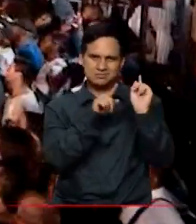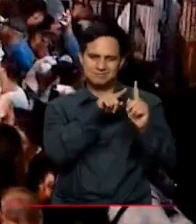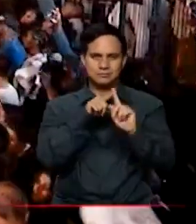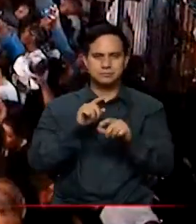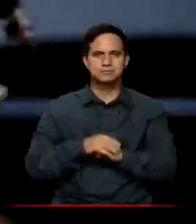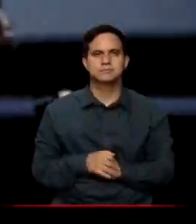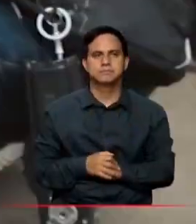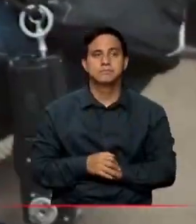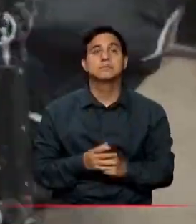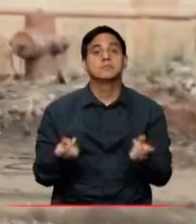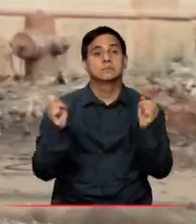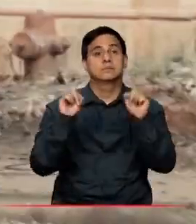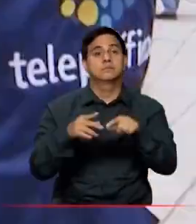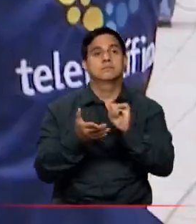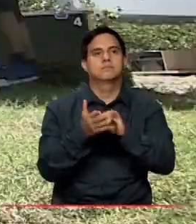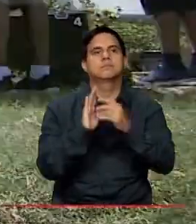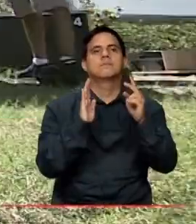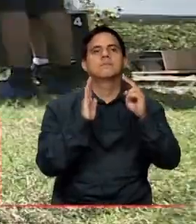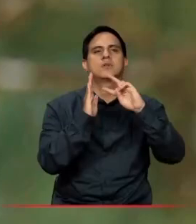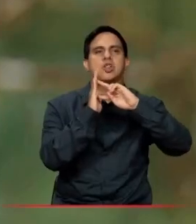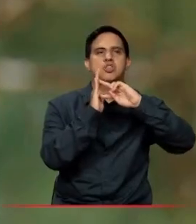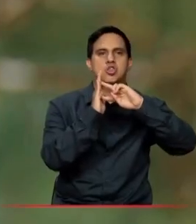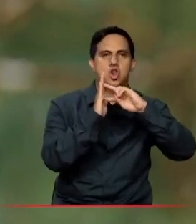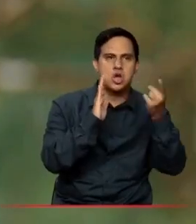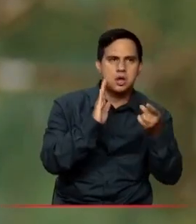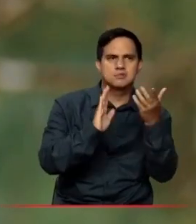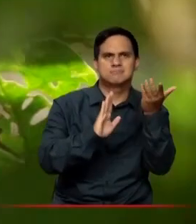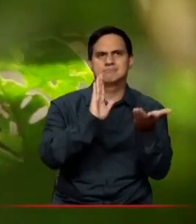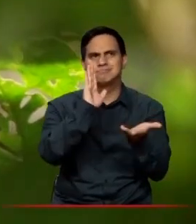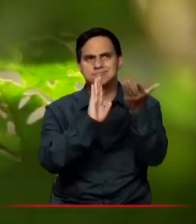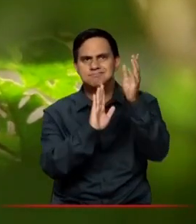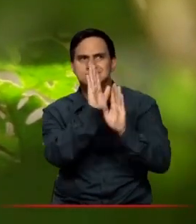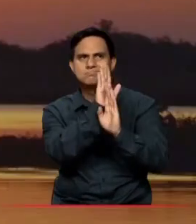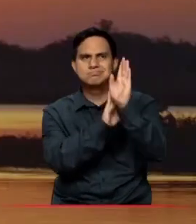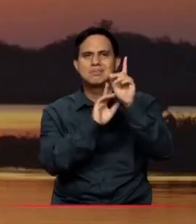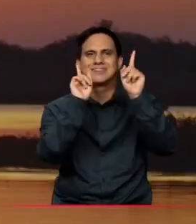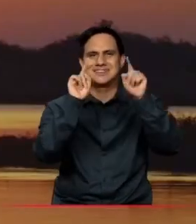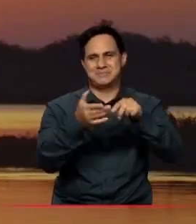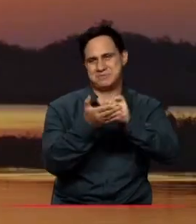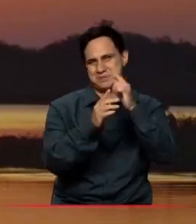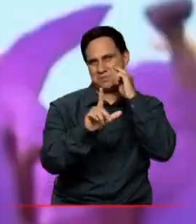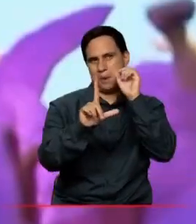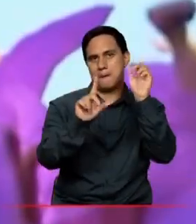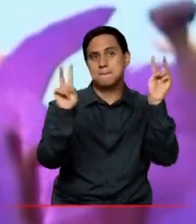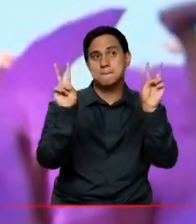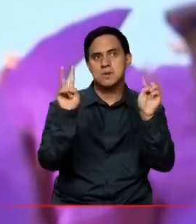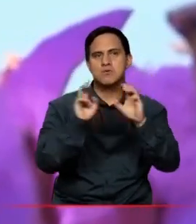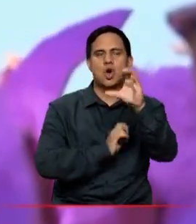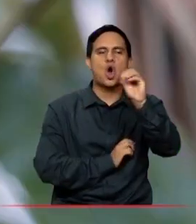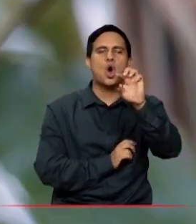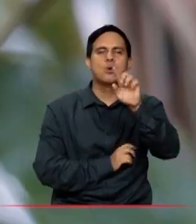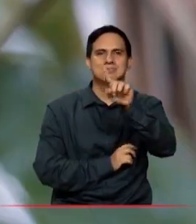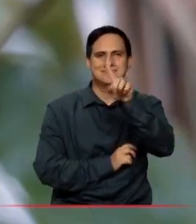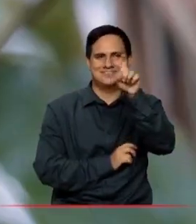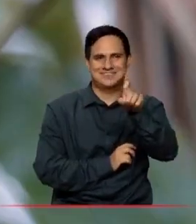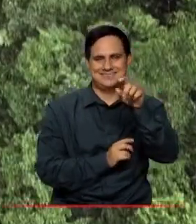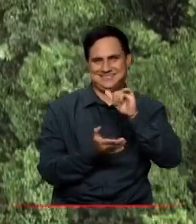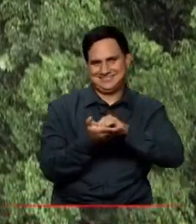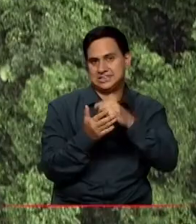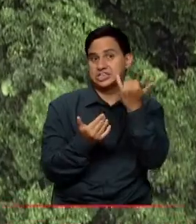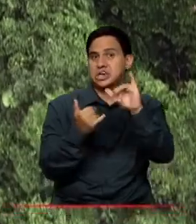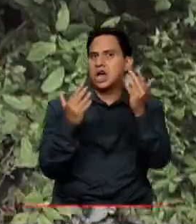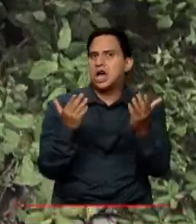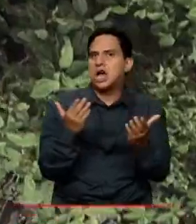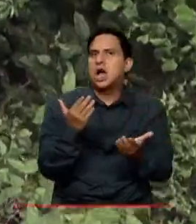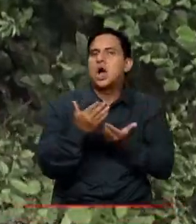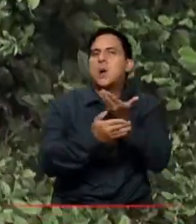son la modernización tecnológica del canal y la transmisión de la COP16, para lo cual Telepacífico presentó ya una propuesta que contempla la articulación